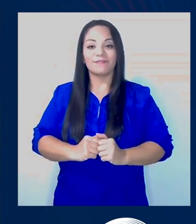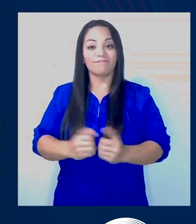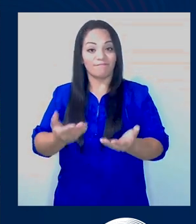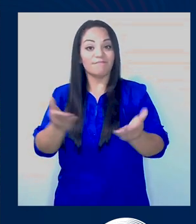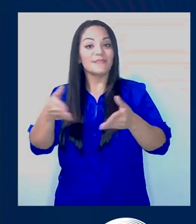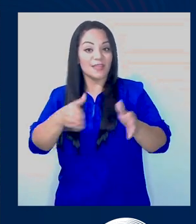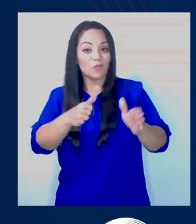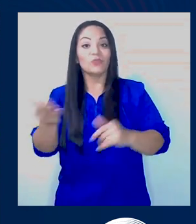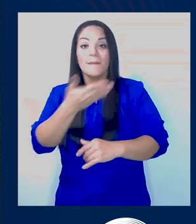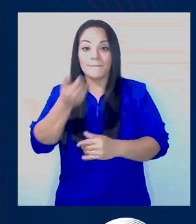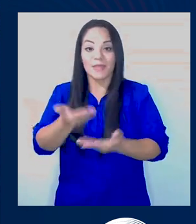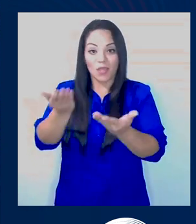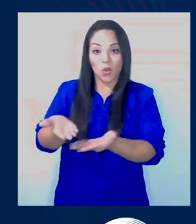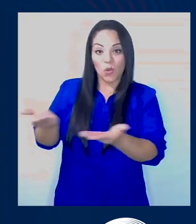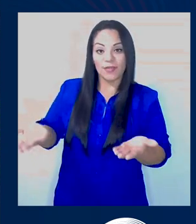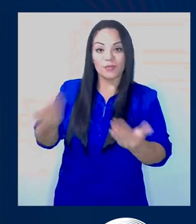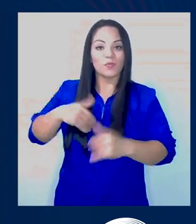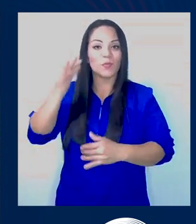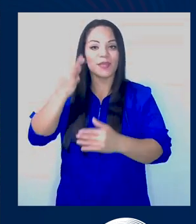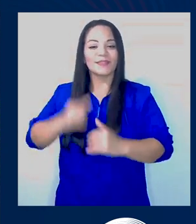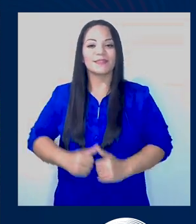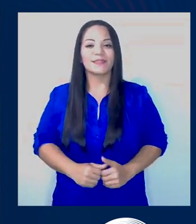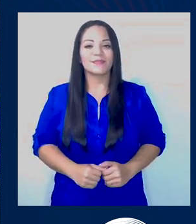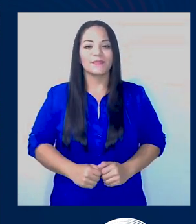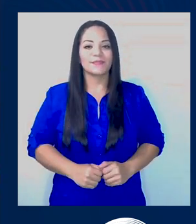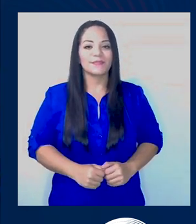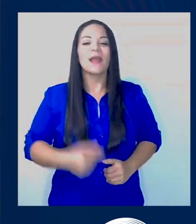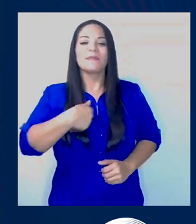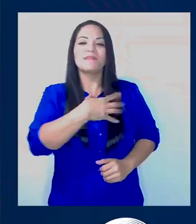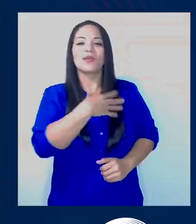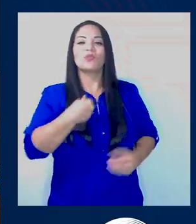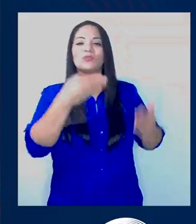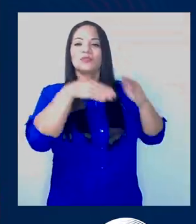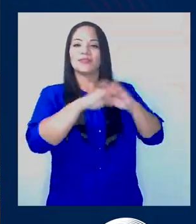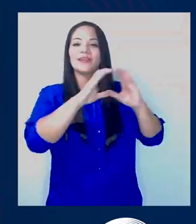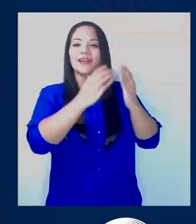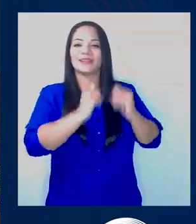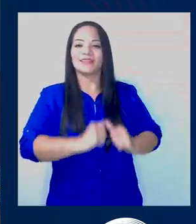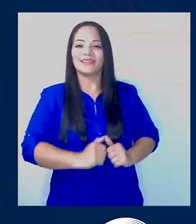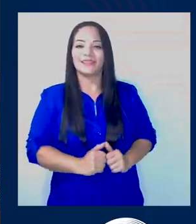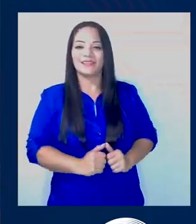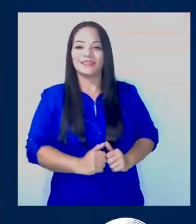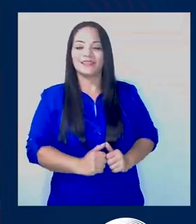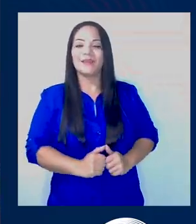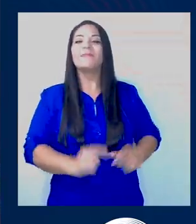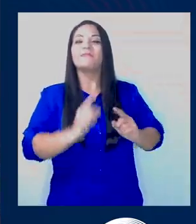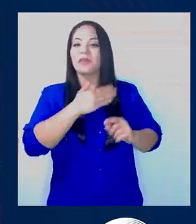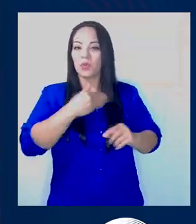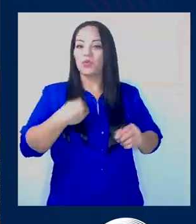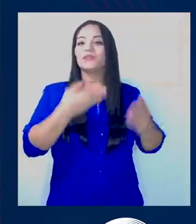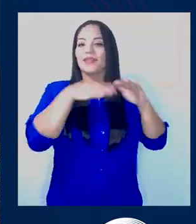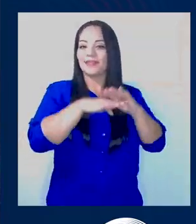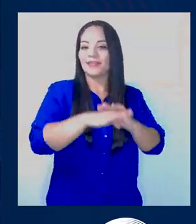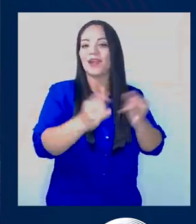hijas e hijos. A mí me gusta de clases entrar,